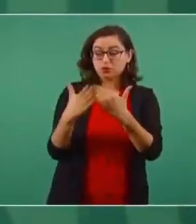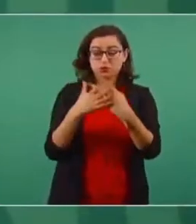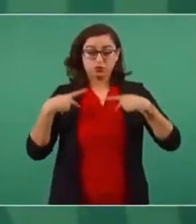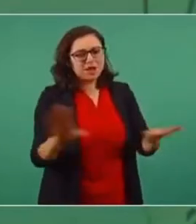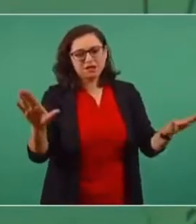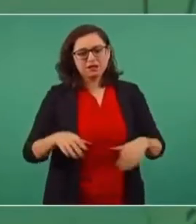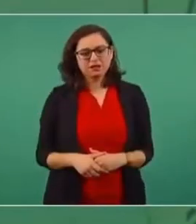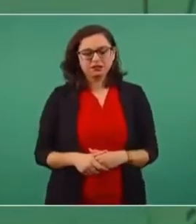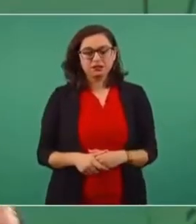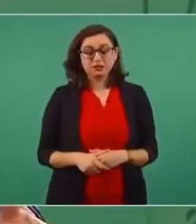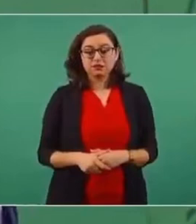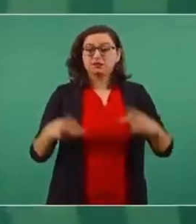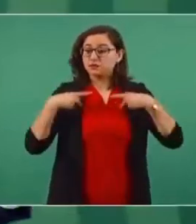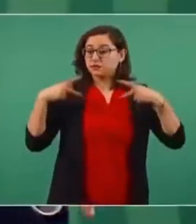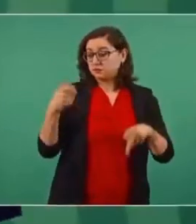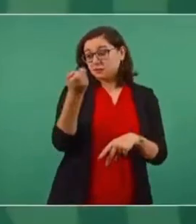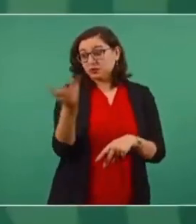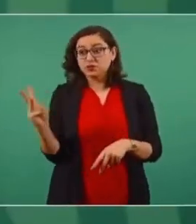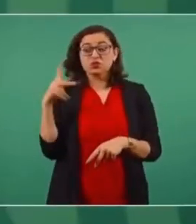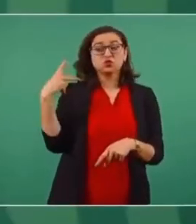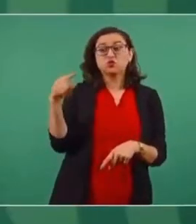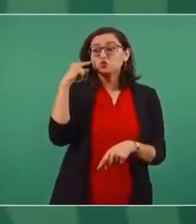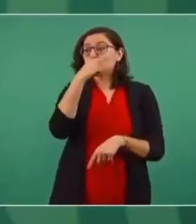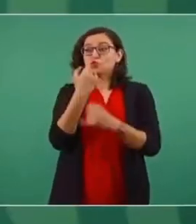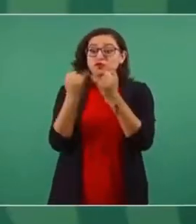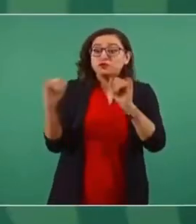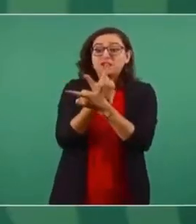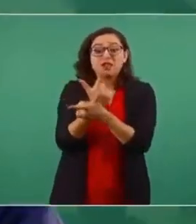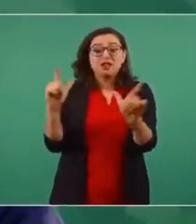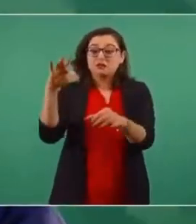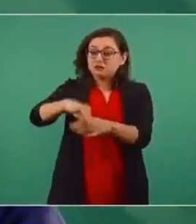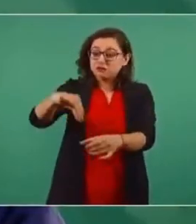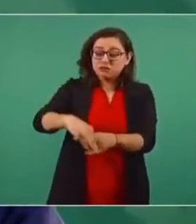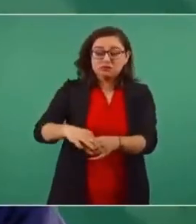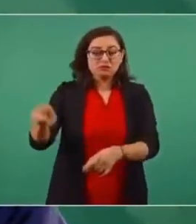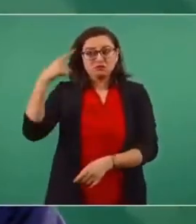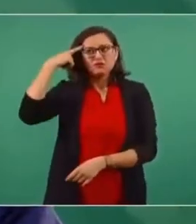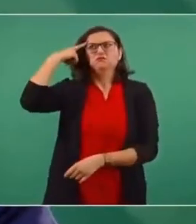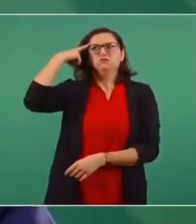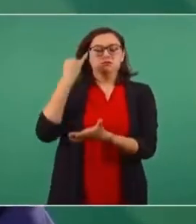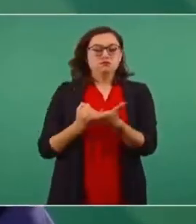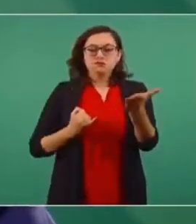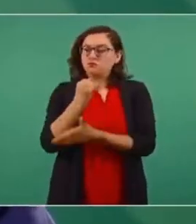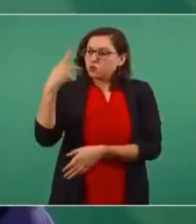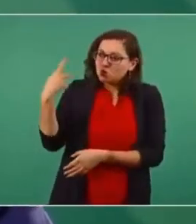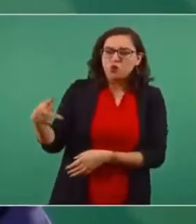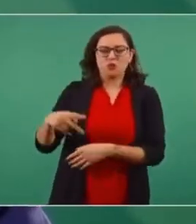voluntad de los ciudadanos y que el pueblo de manera libre decida de acuerdo a lo que le dicte su conciencia.